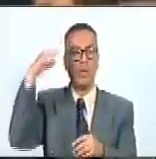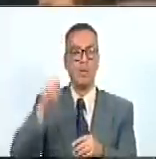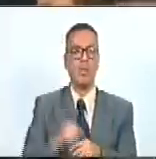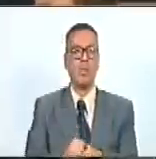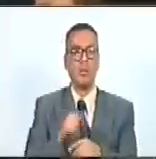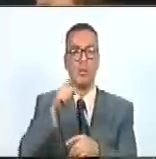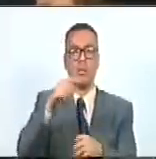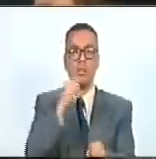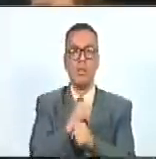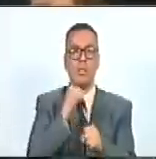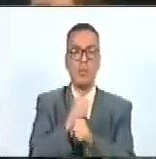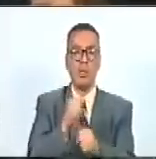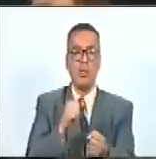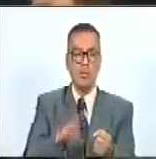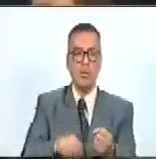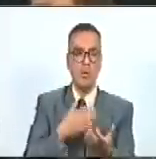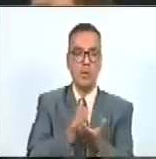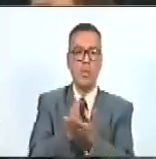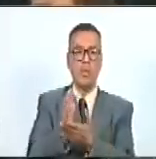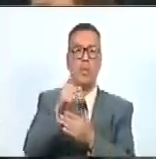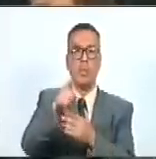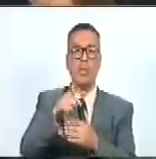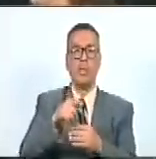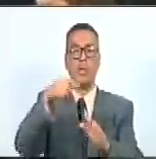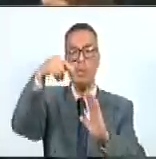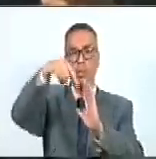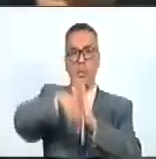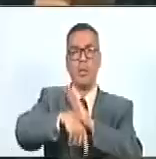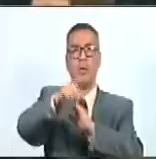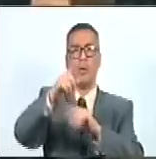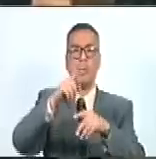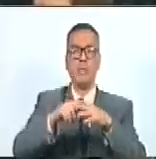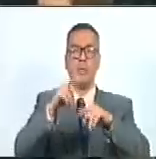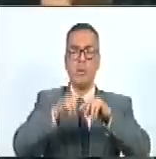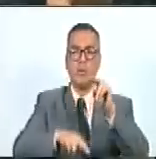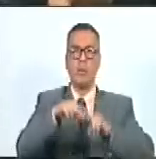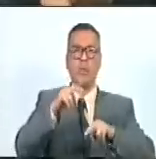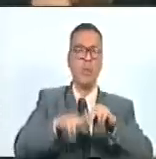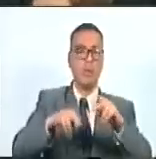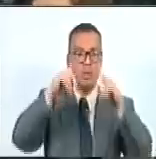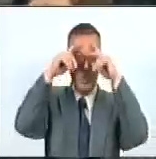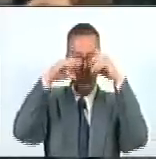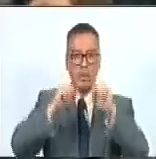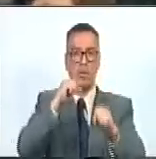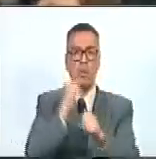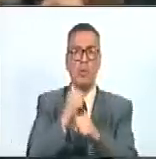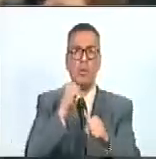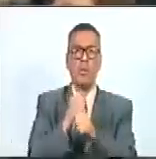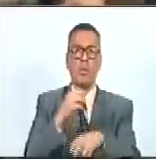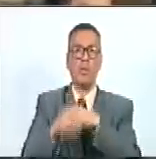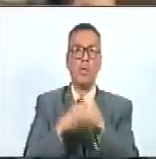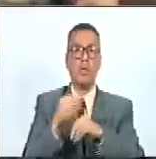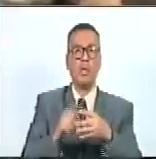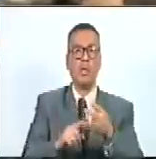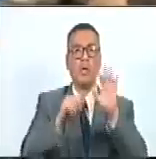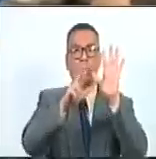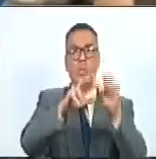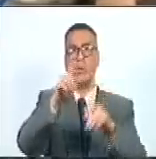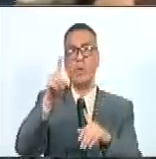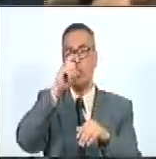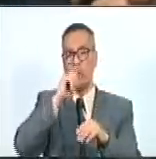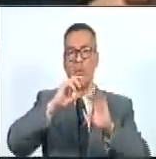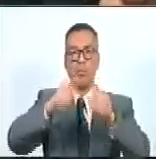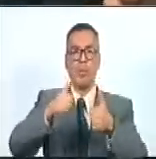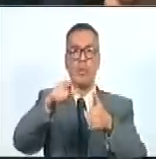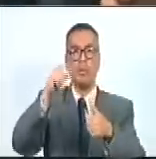Y que este trabajo continúe y profundice la formalización de esta profesión, un trabajo que comenzó hace 81 años.